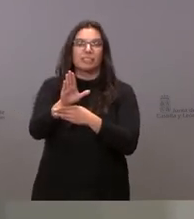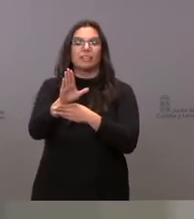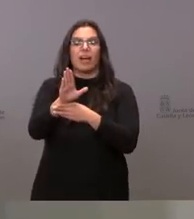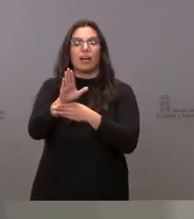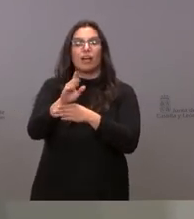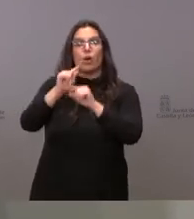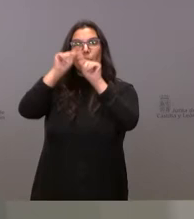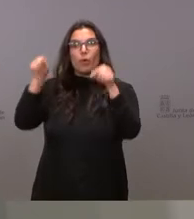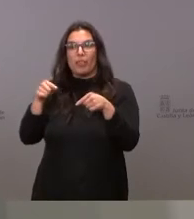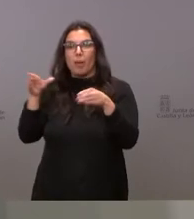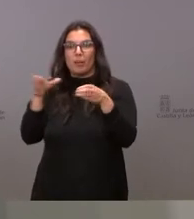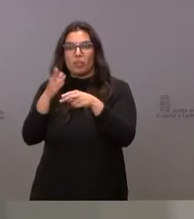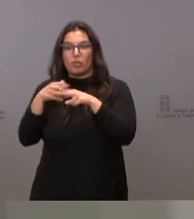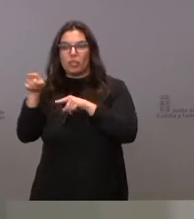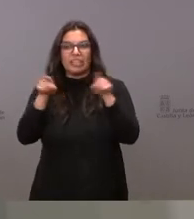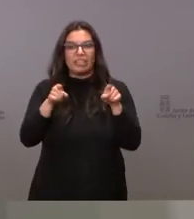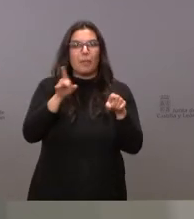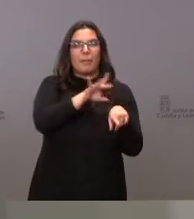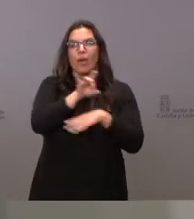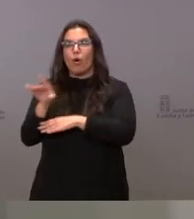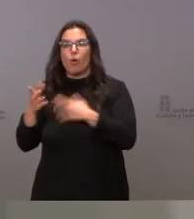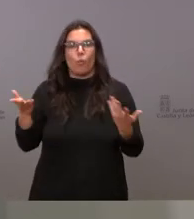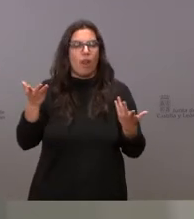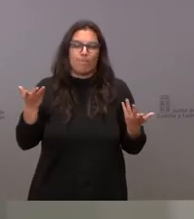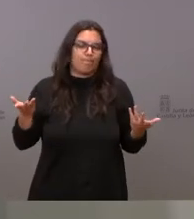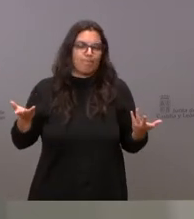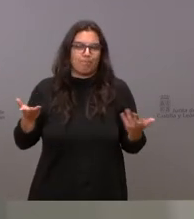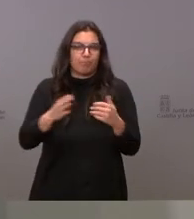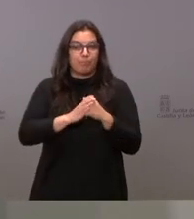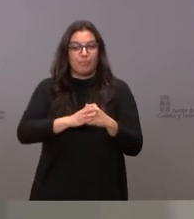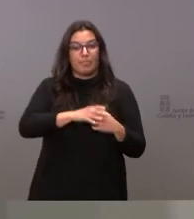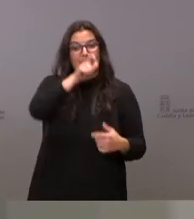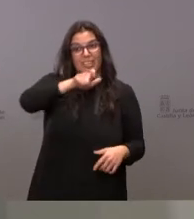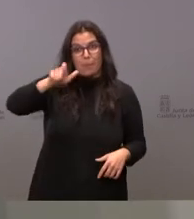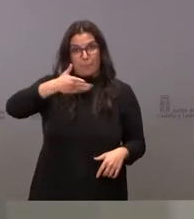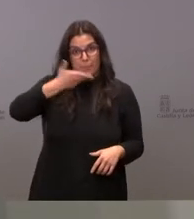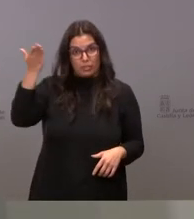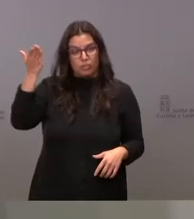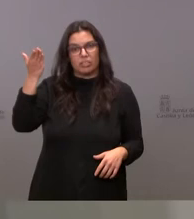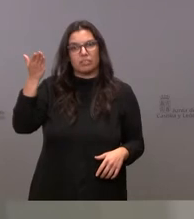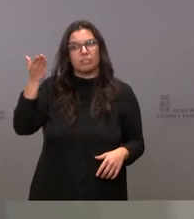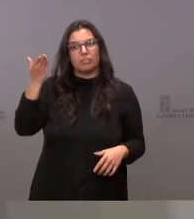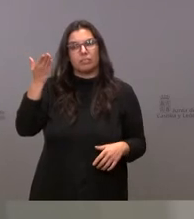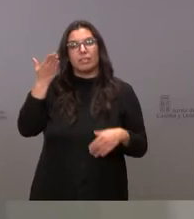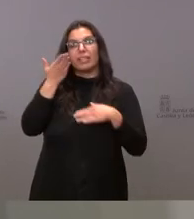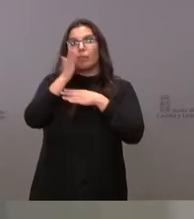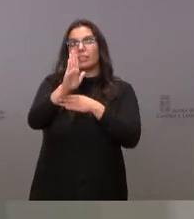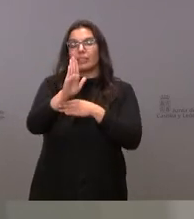provincias por un partido o por otro, los ciudadanos están bien representados